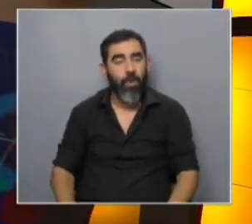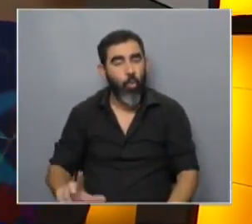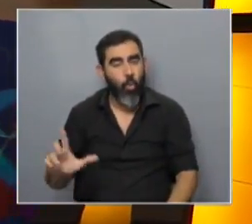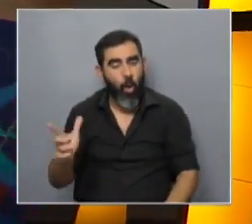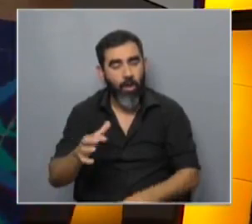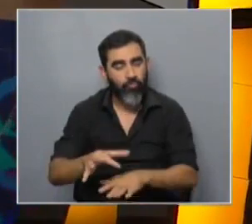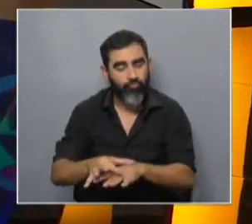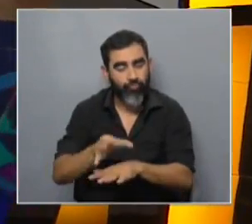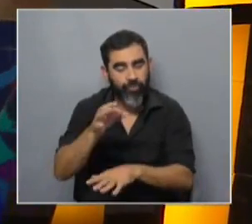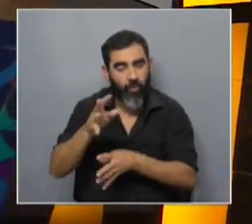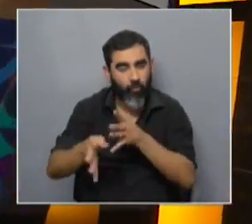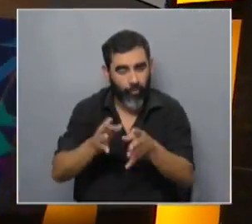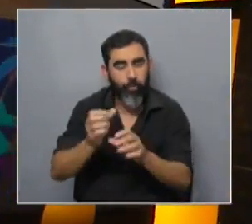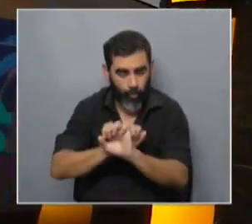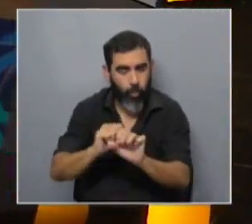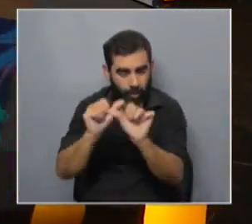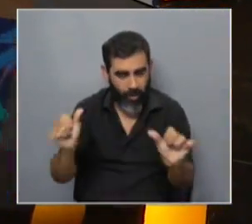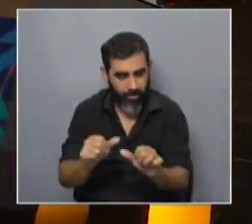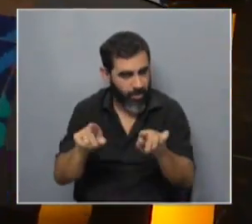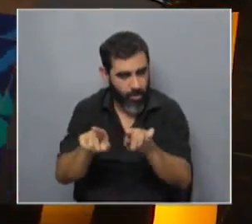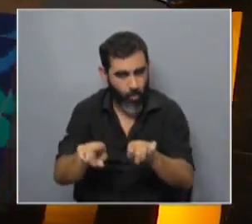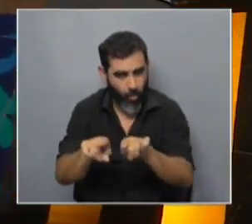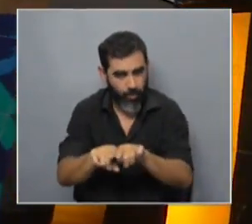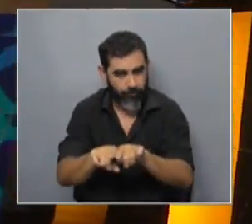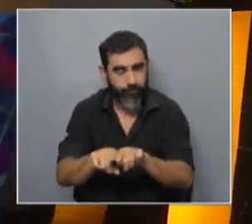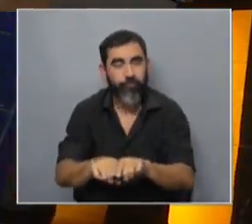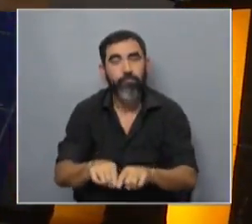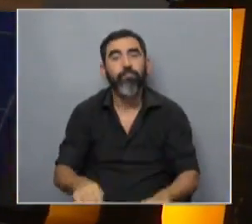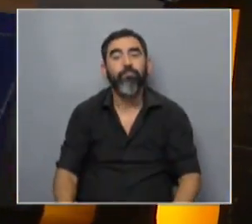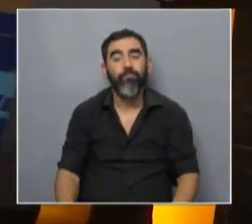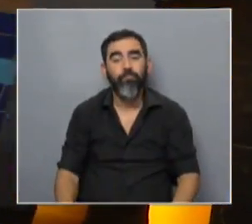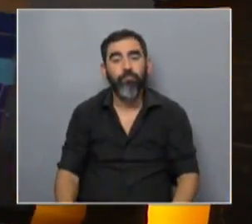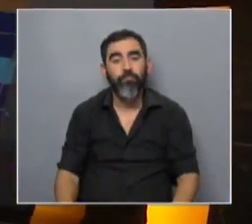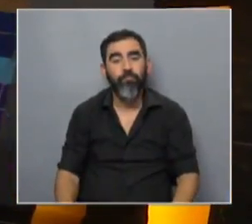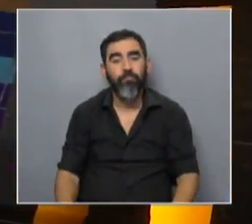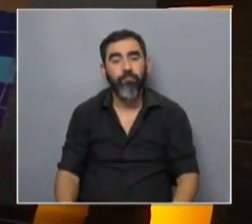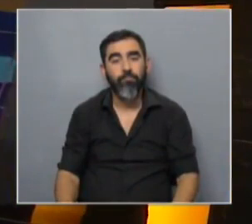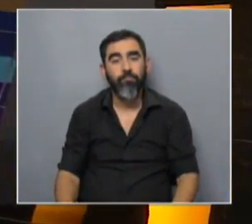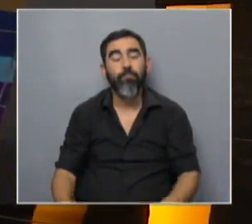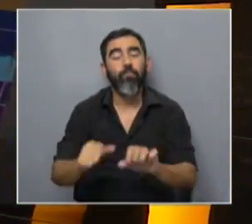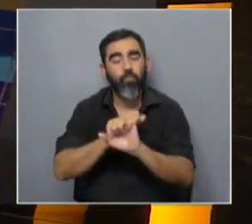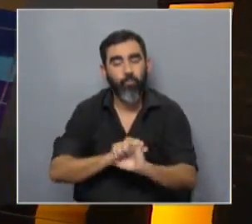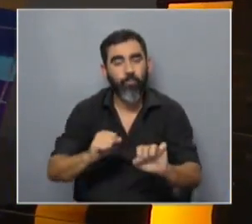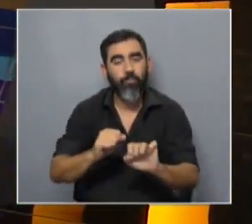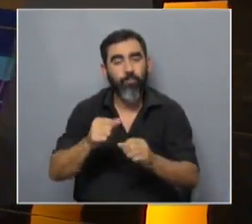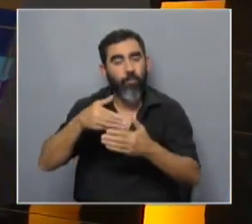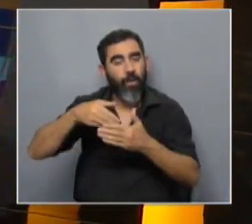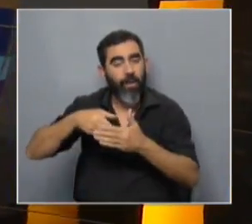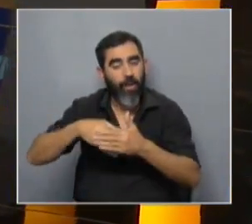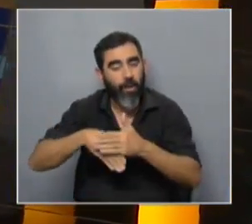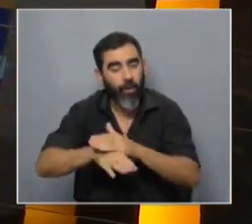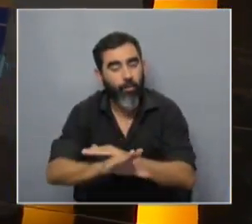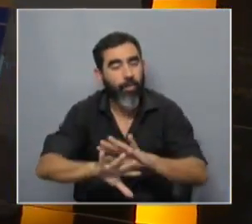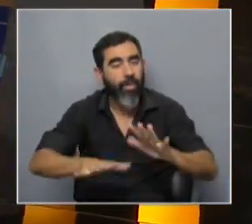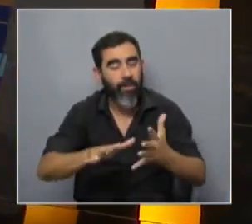que se puede inducir, que se deja dirigir en cuanto a que introducir en la